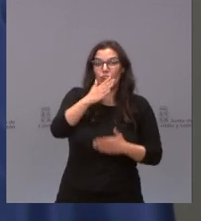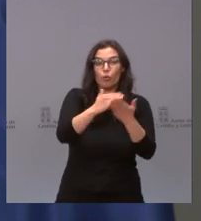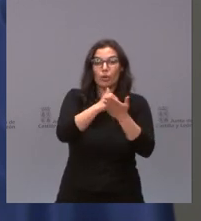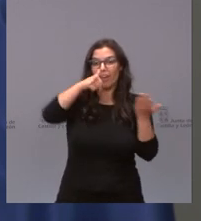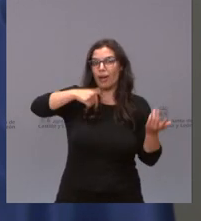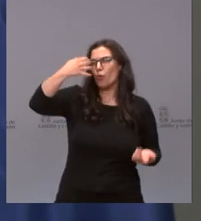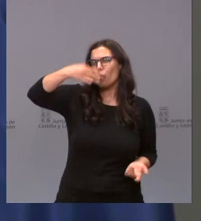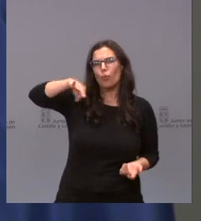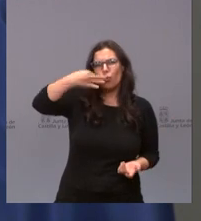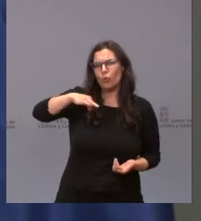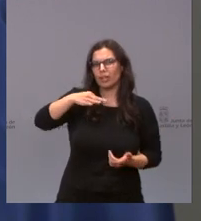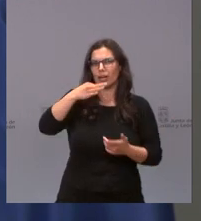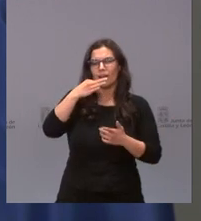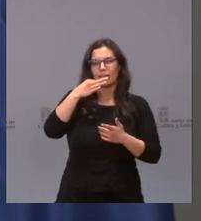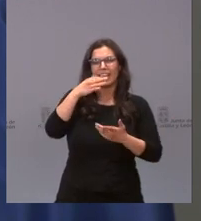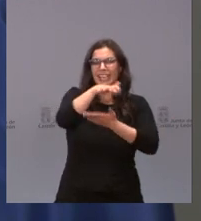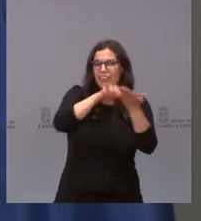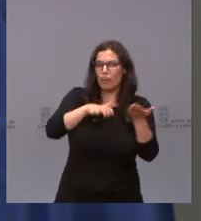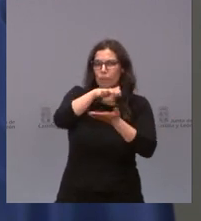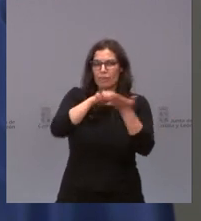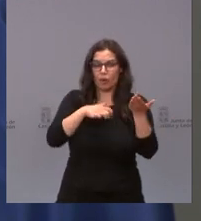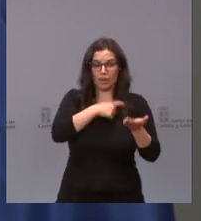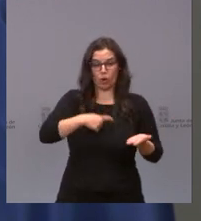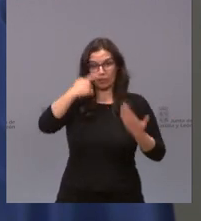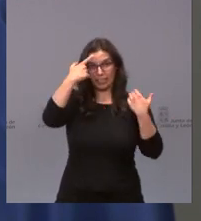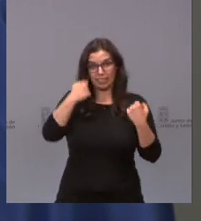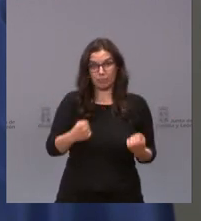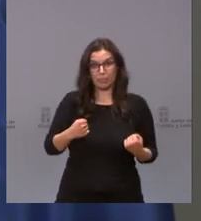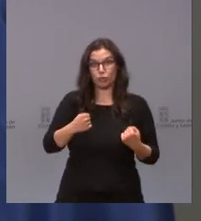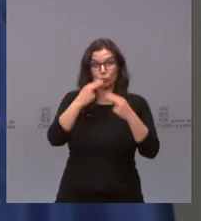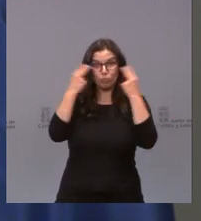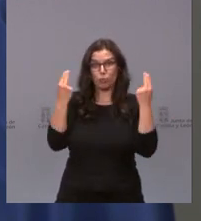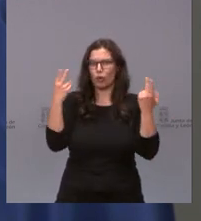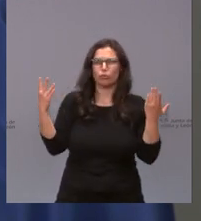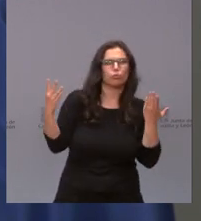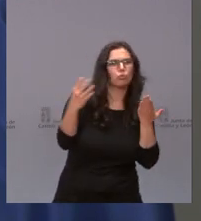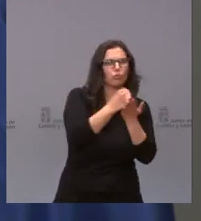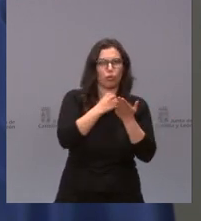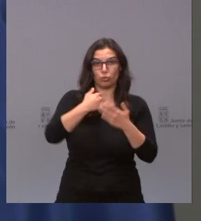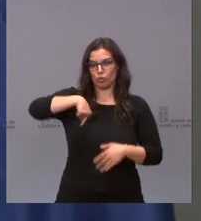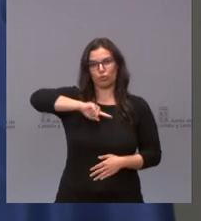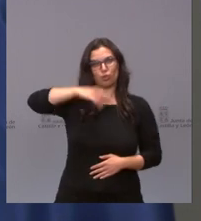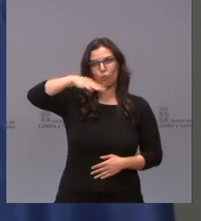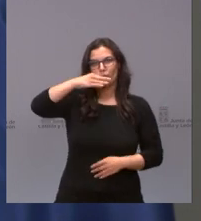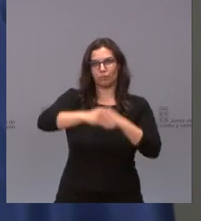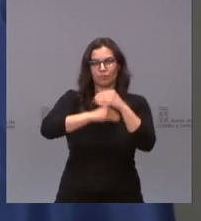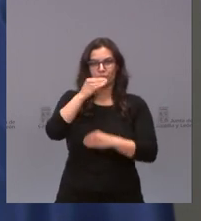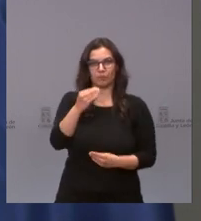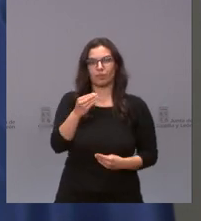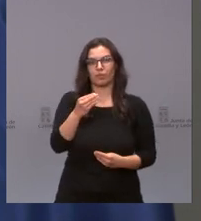todos y cada uno de los informes de su Comité de Expertos desde el inicio de la crisis. Todos y cada uno de los documentos